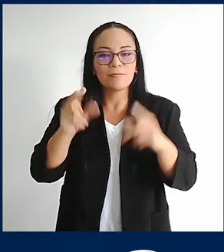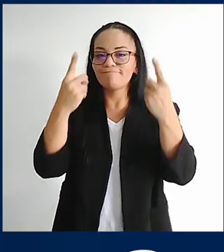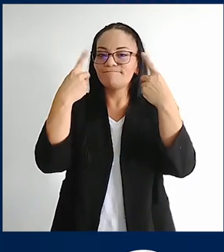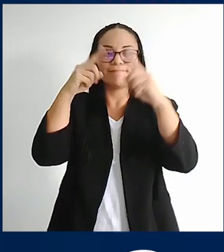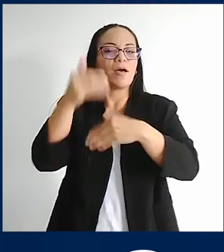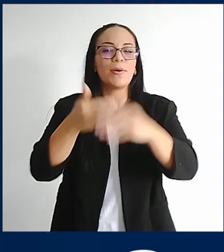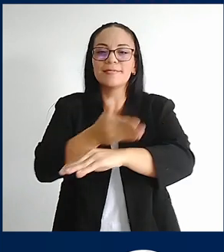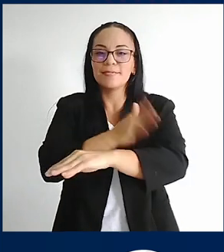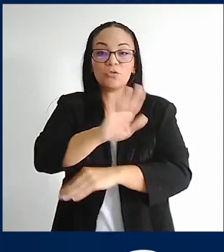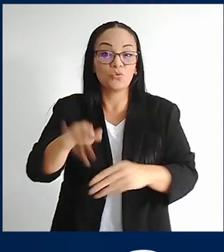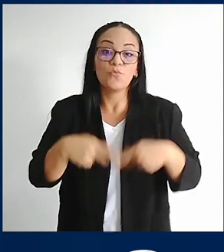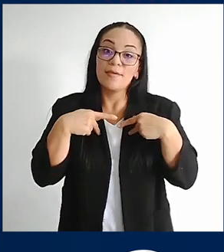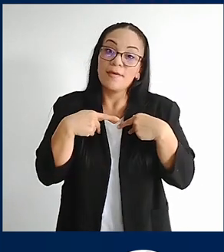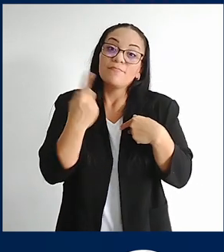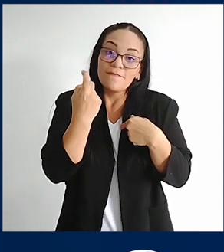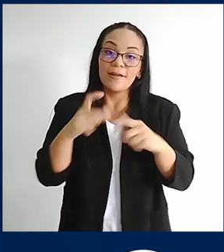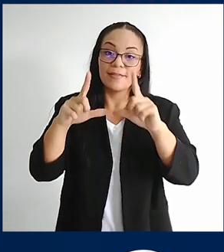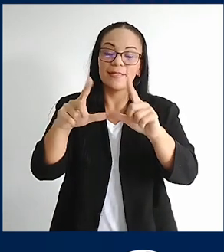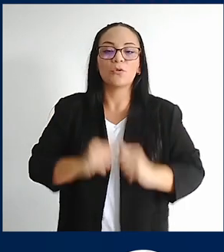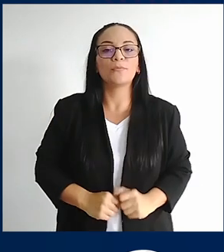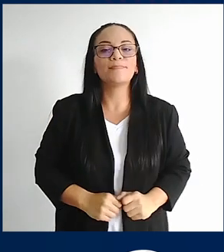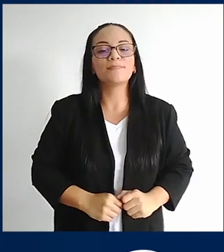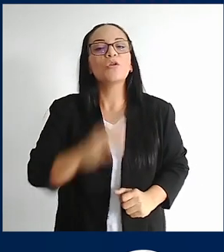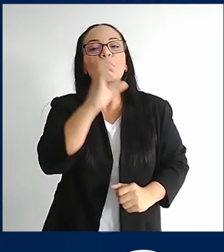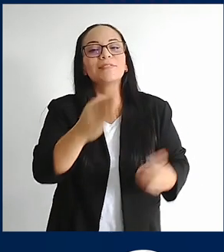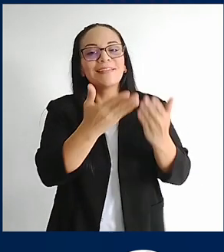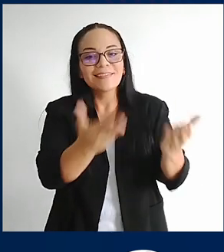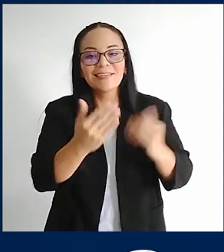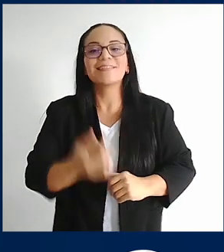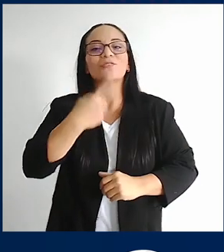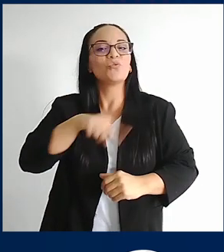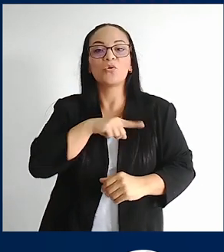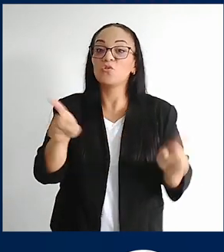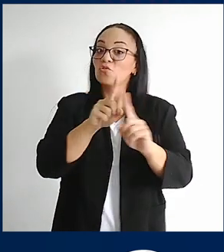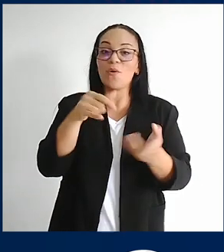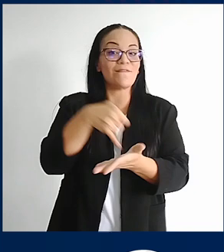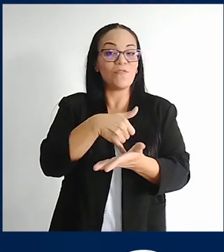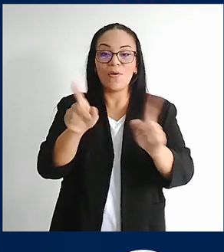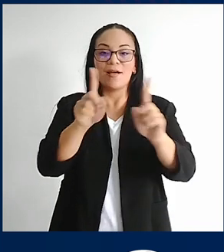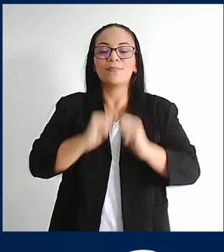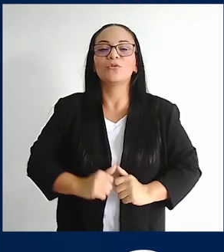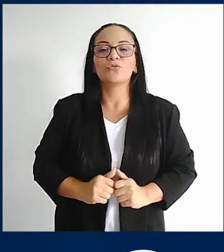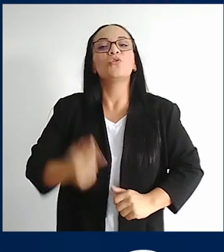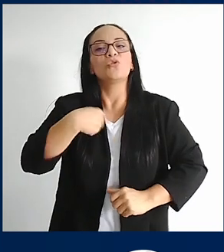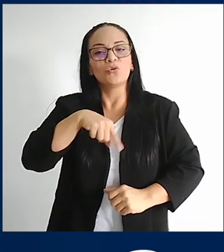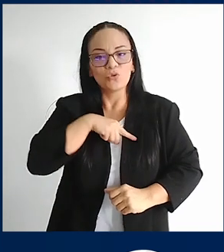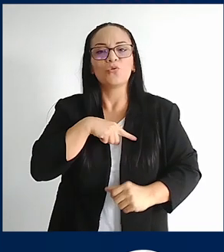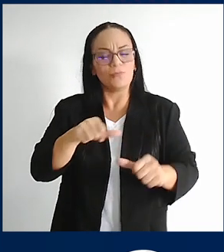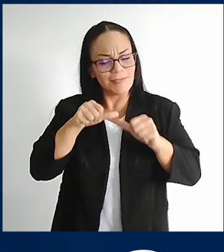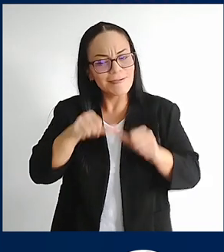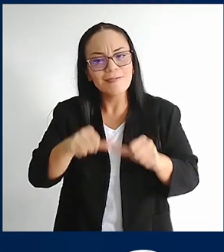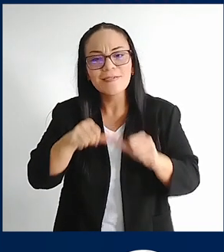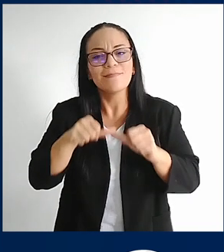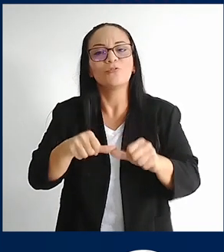avanzar en la vida por un título. Costarricenses, nosotros no aflojamos. Jugamos hasta el